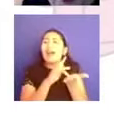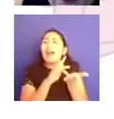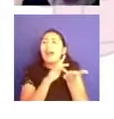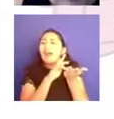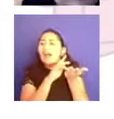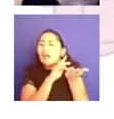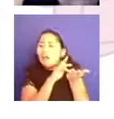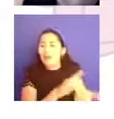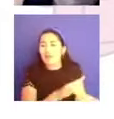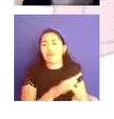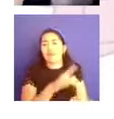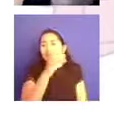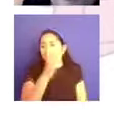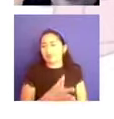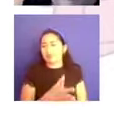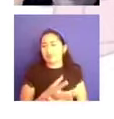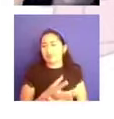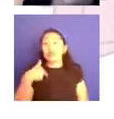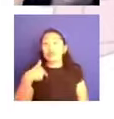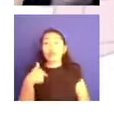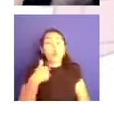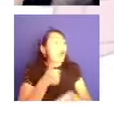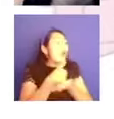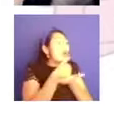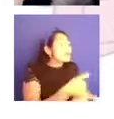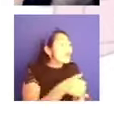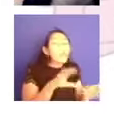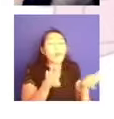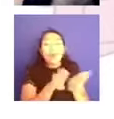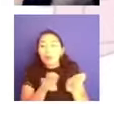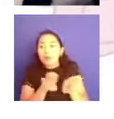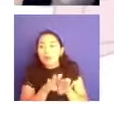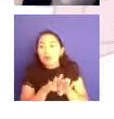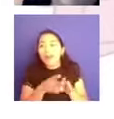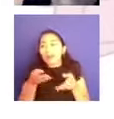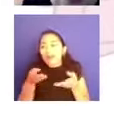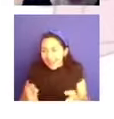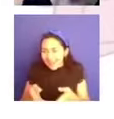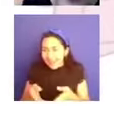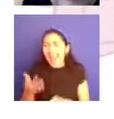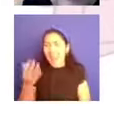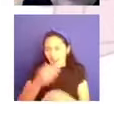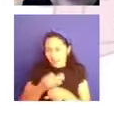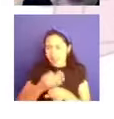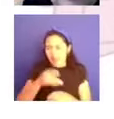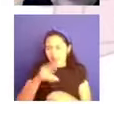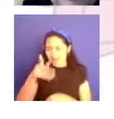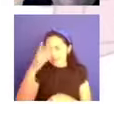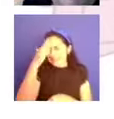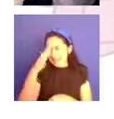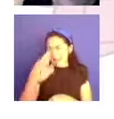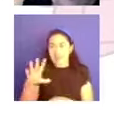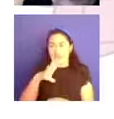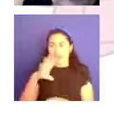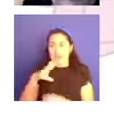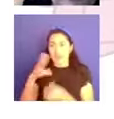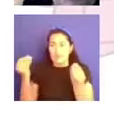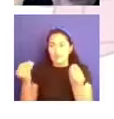oportuna. Afortunadamente, actualmente, se está habiendo muchas instancias